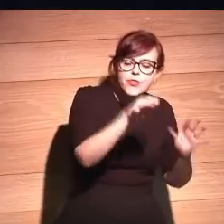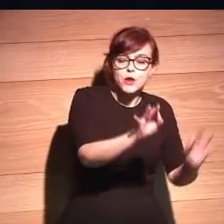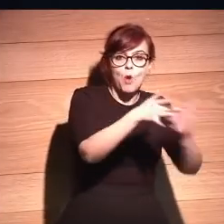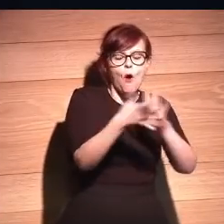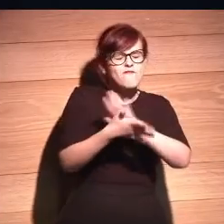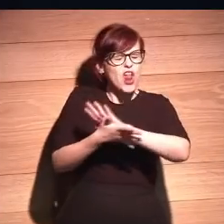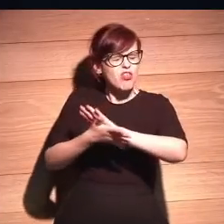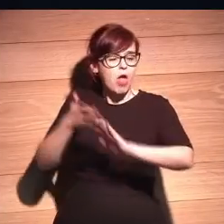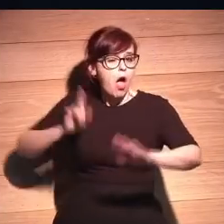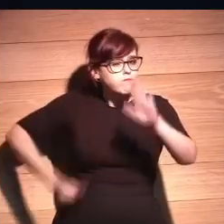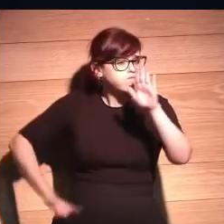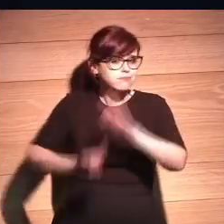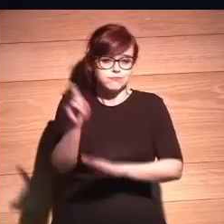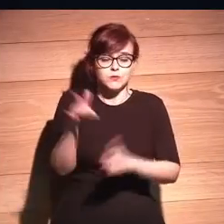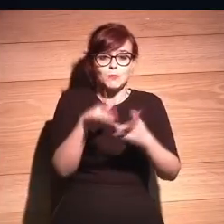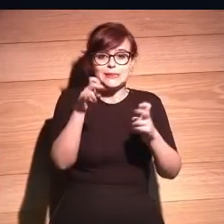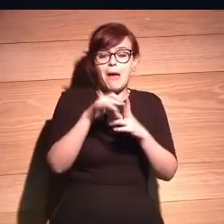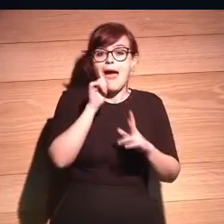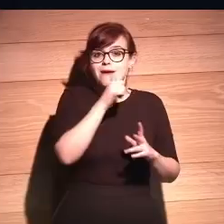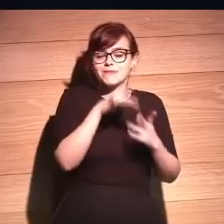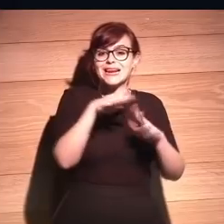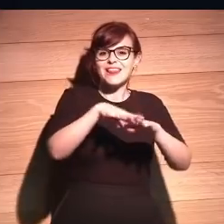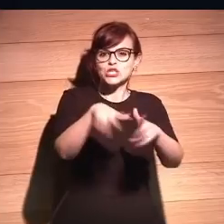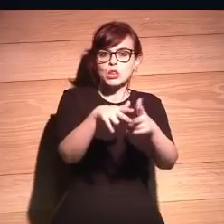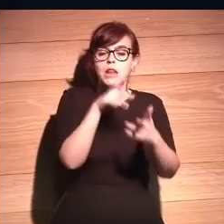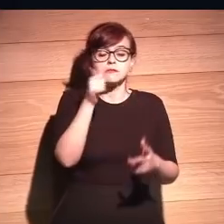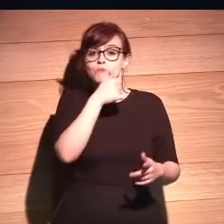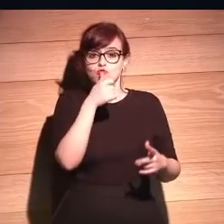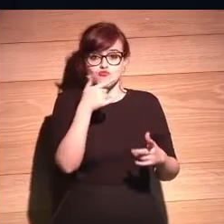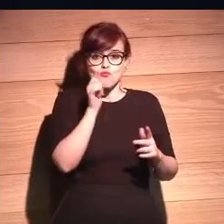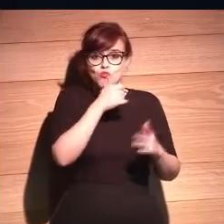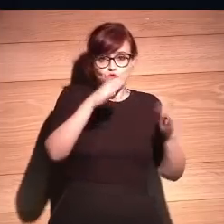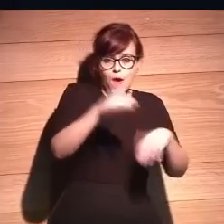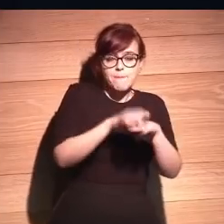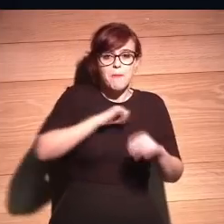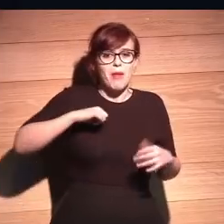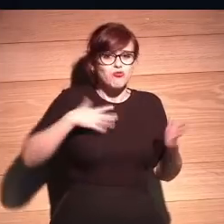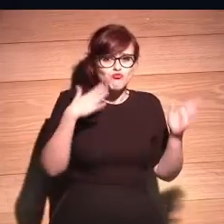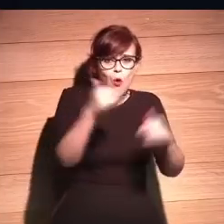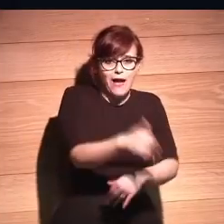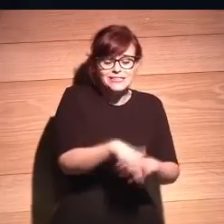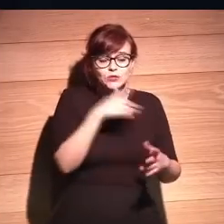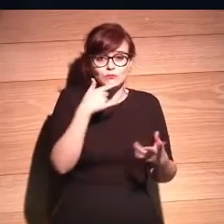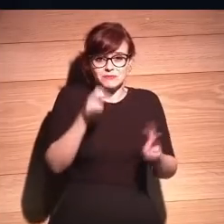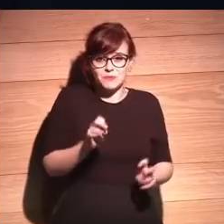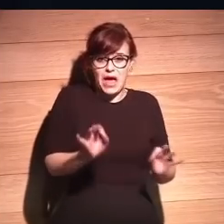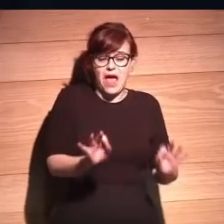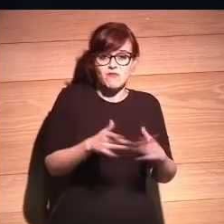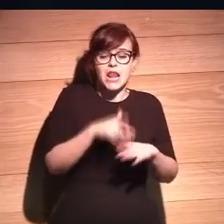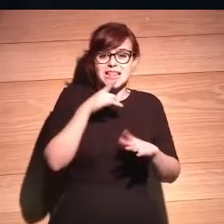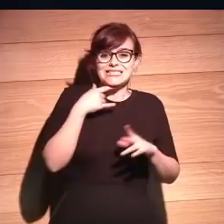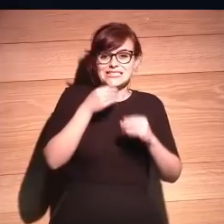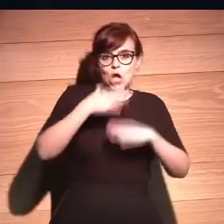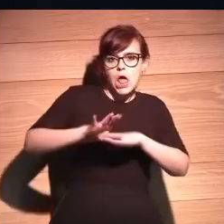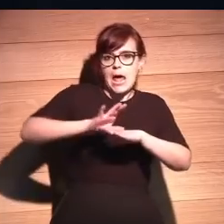ya hemos visto qué ha pasado, pues yo qué sé, con el anonimato en redes sociales, con la pérdida de privacidad, con carreras destrozadas por no saber